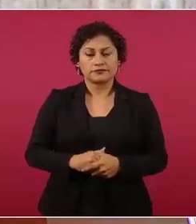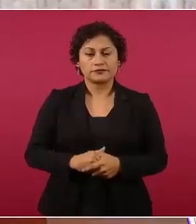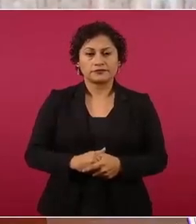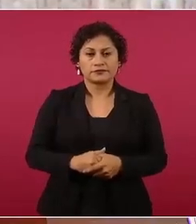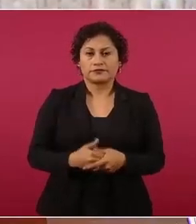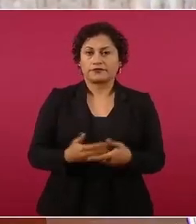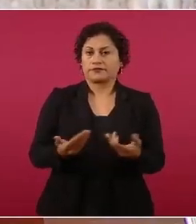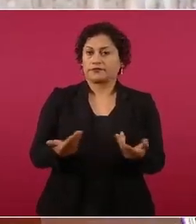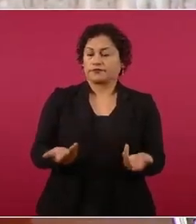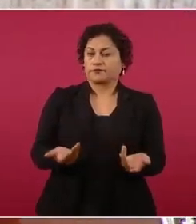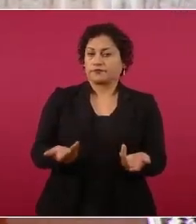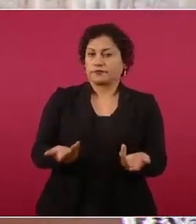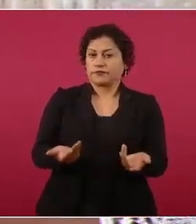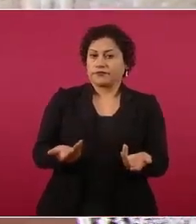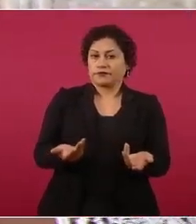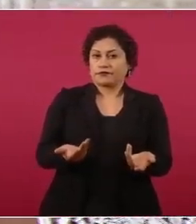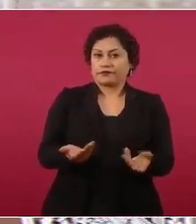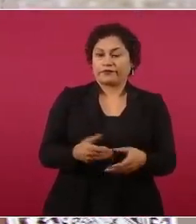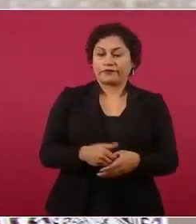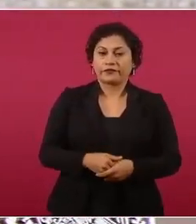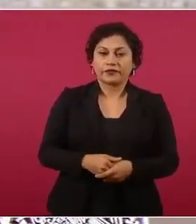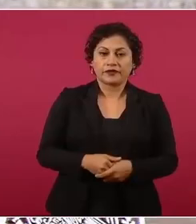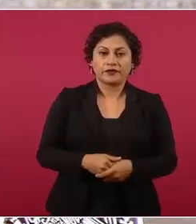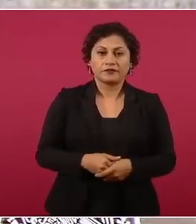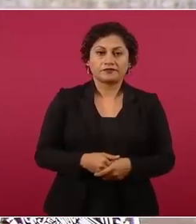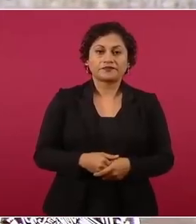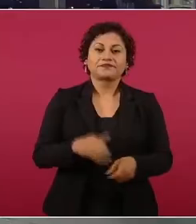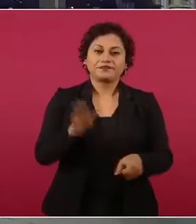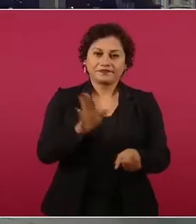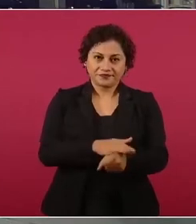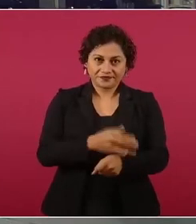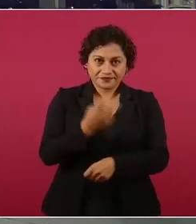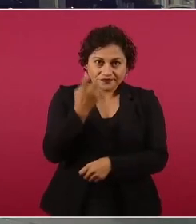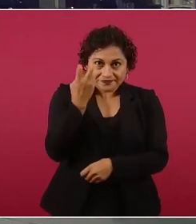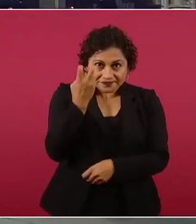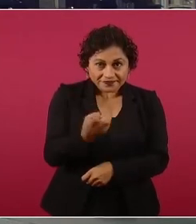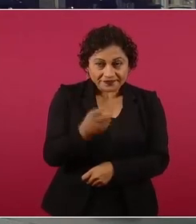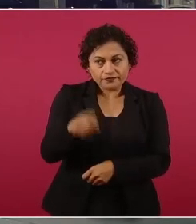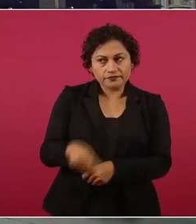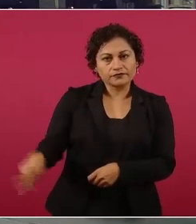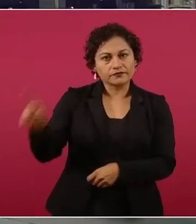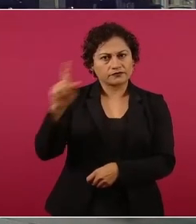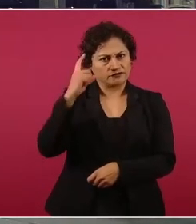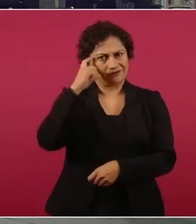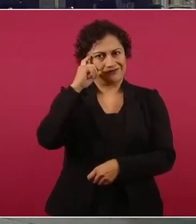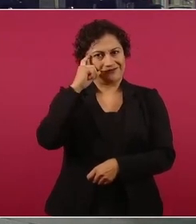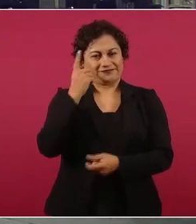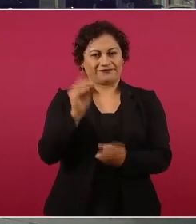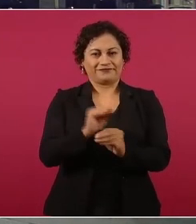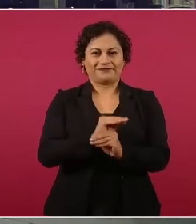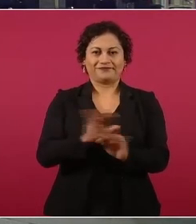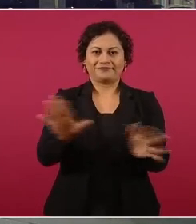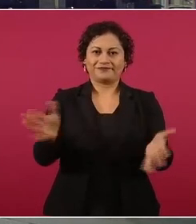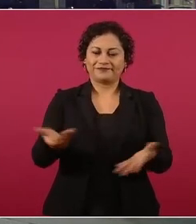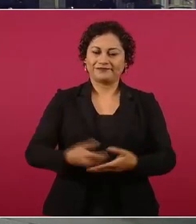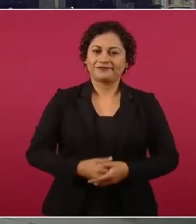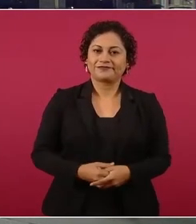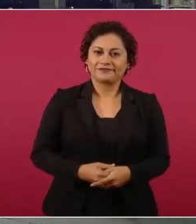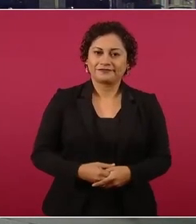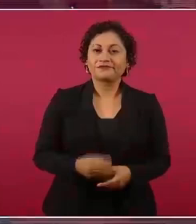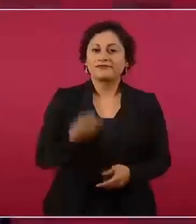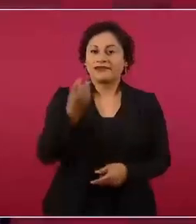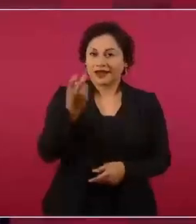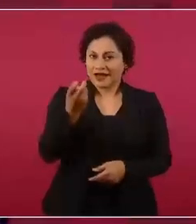Por eso, el enojo, ese es el